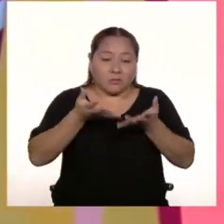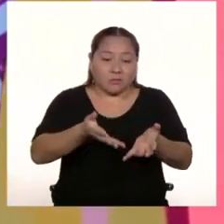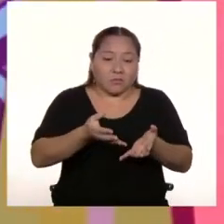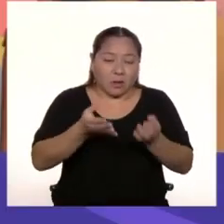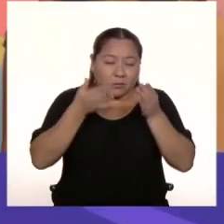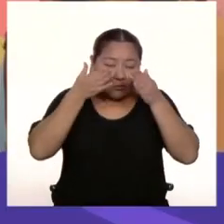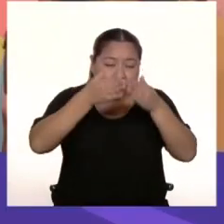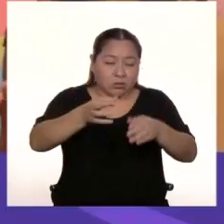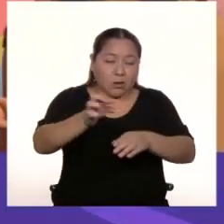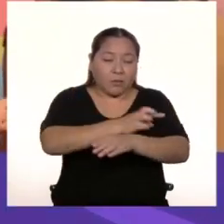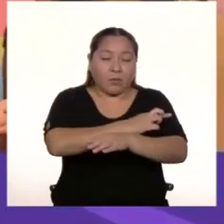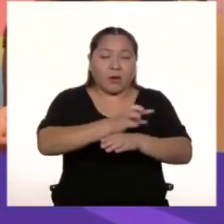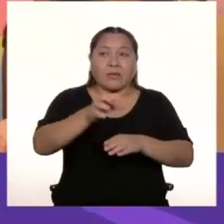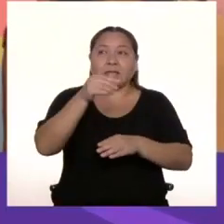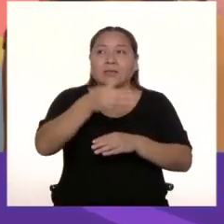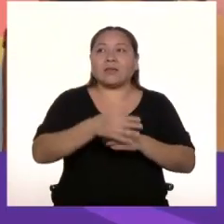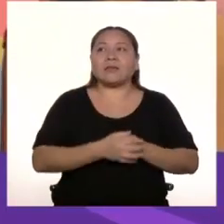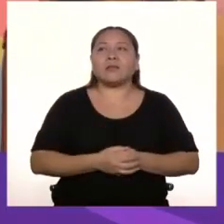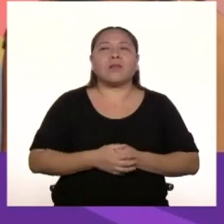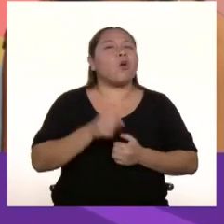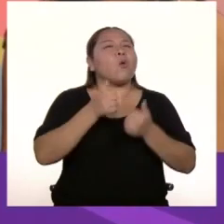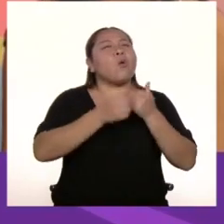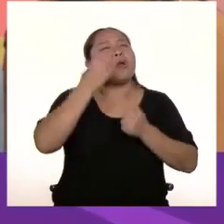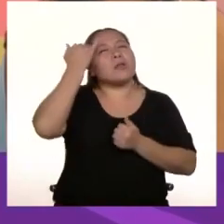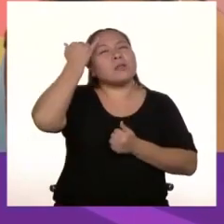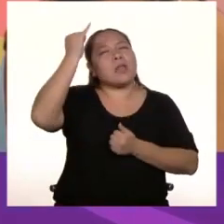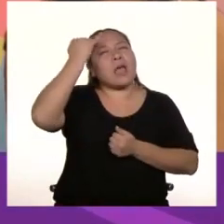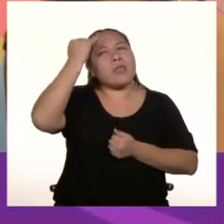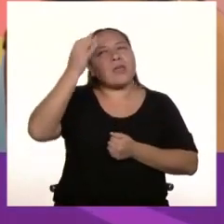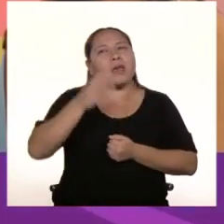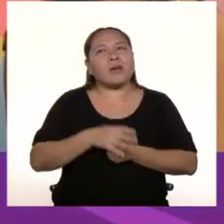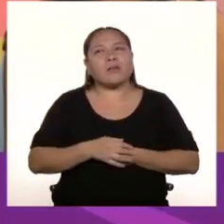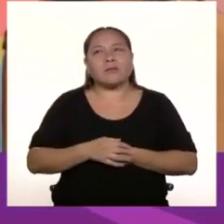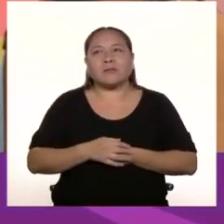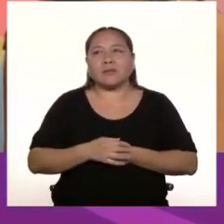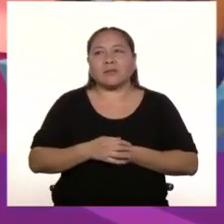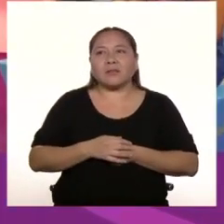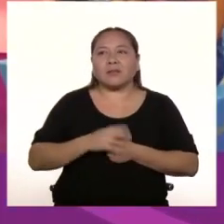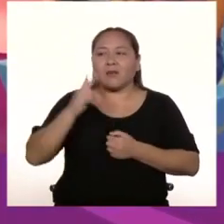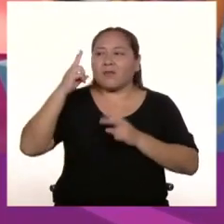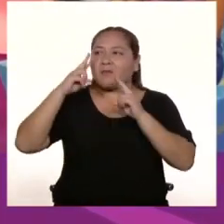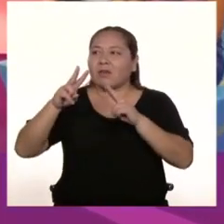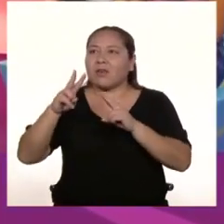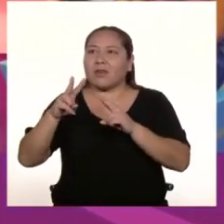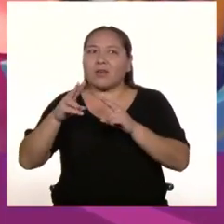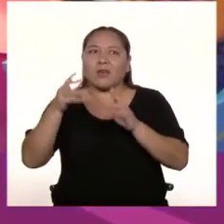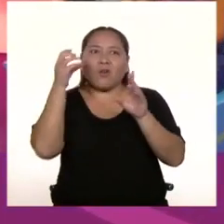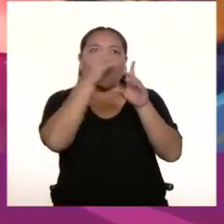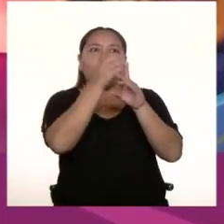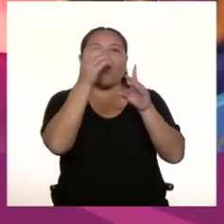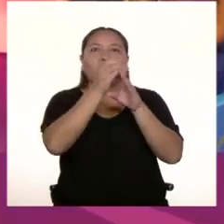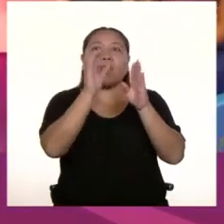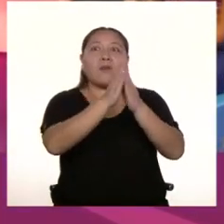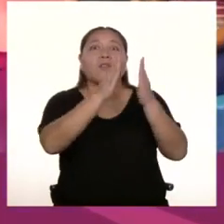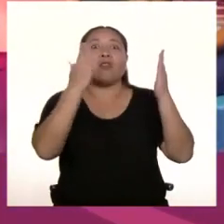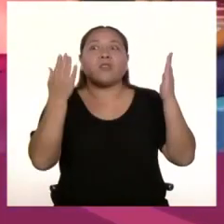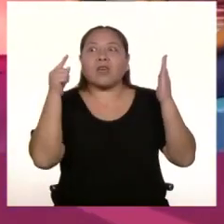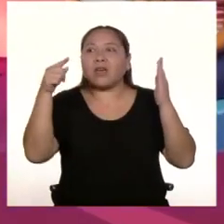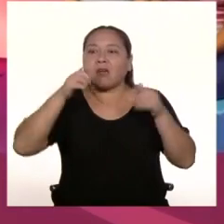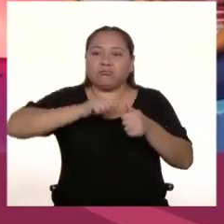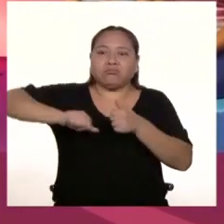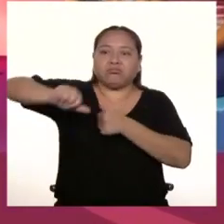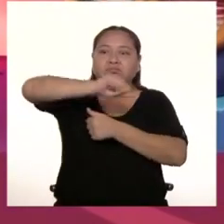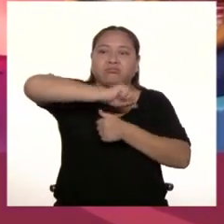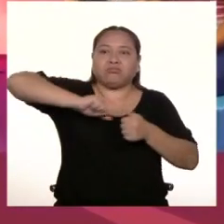poesía ¿Y qué te inspiró? Que vivo en una biblioteca Rodeado de libros Eso es